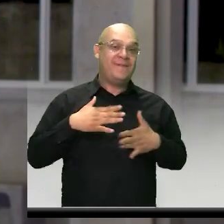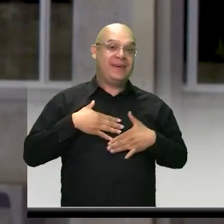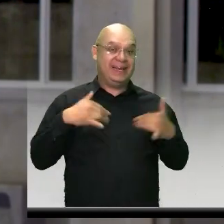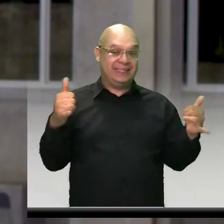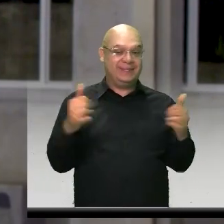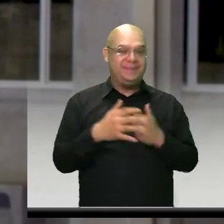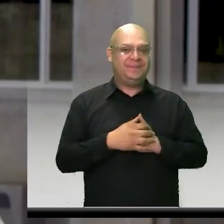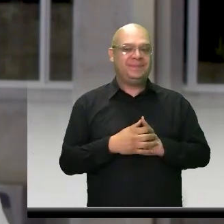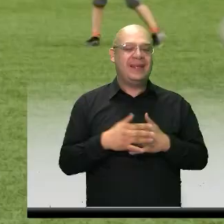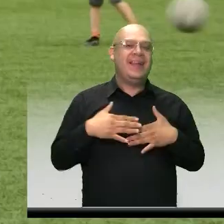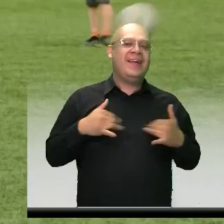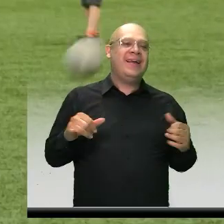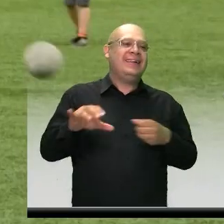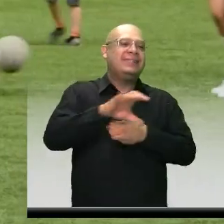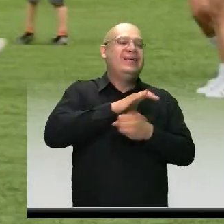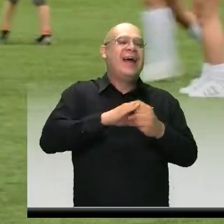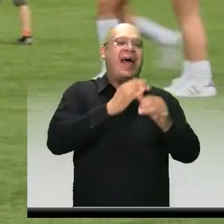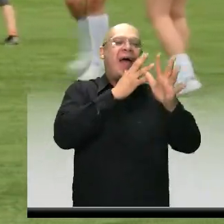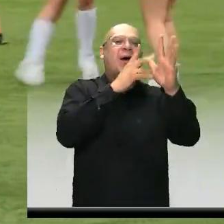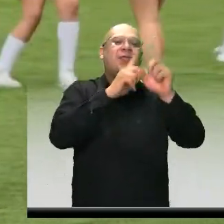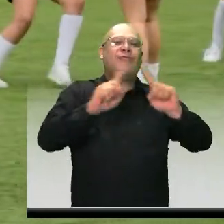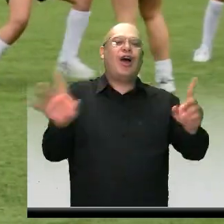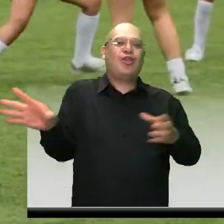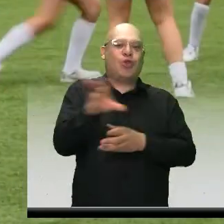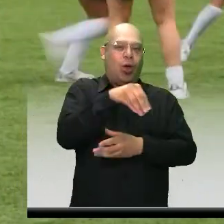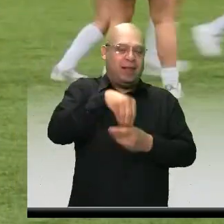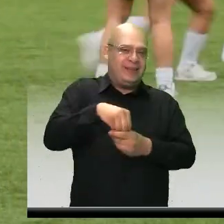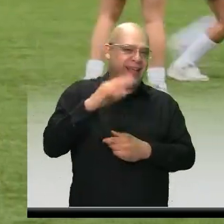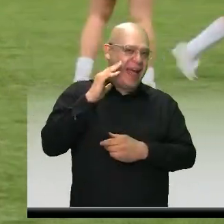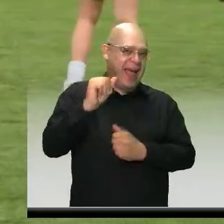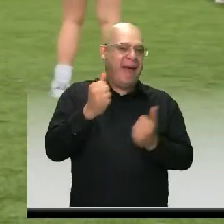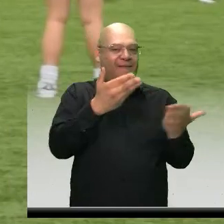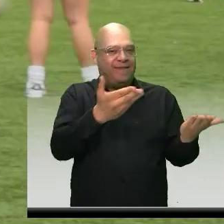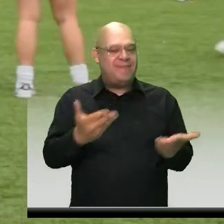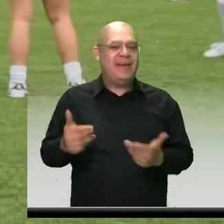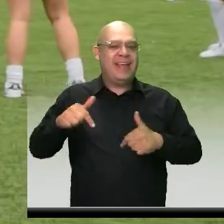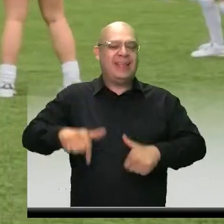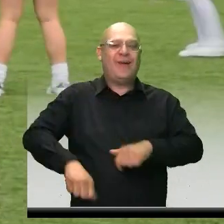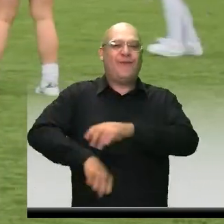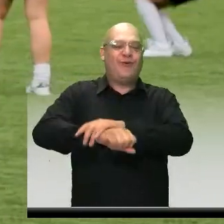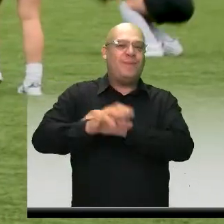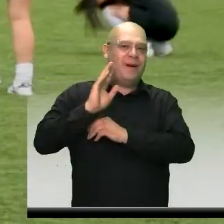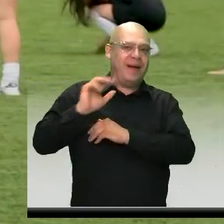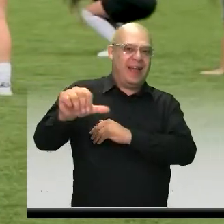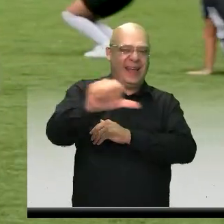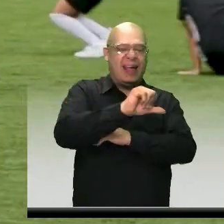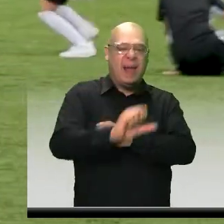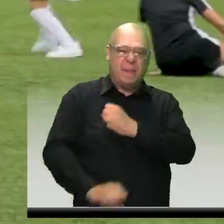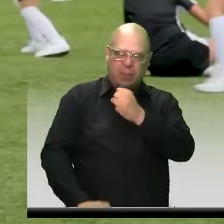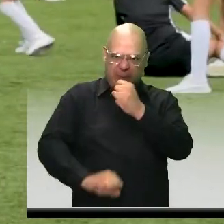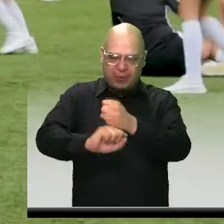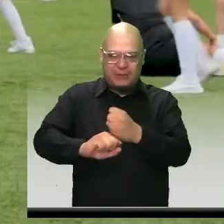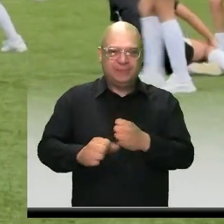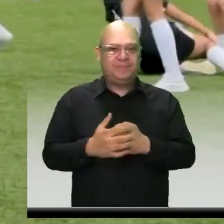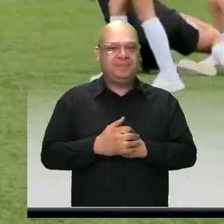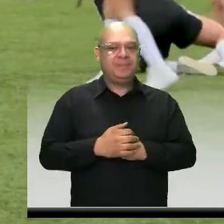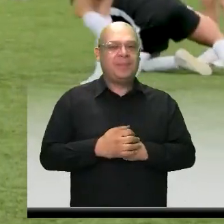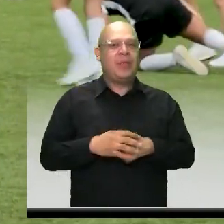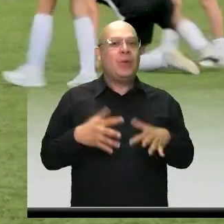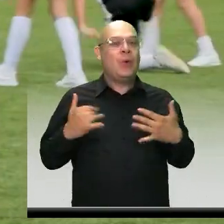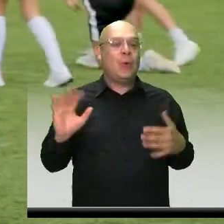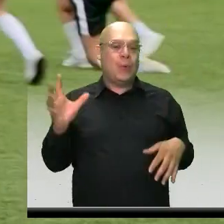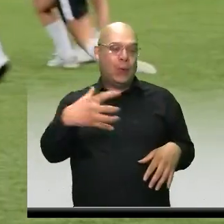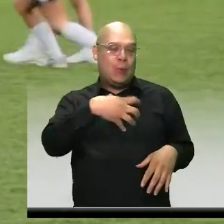Esta es una ciudad distinta, esta es la ciudad de todas. Bienvenido al fútbol femenino, lo vamos a seguir apoyando, cuna de grandes campeonas.